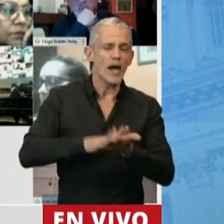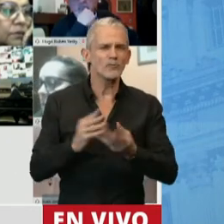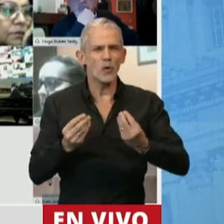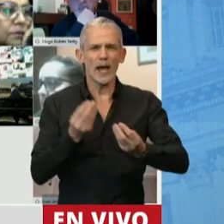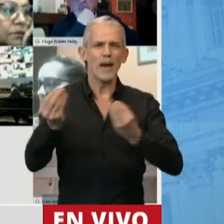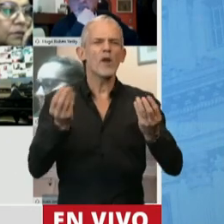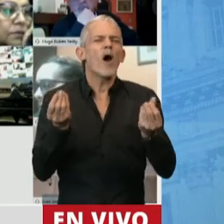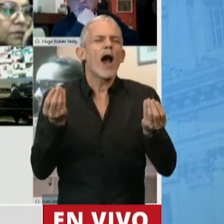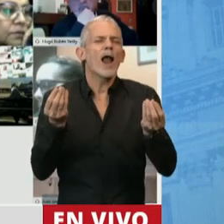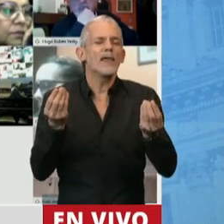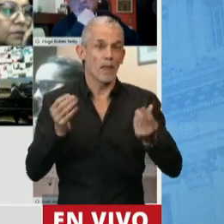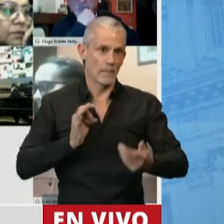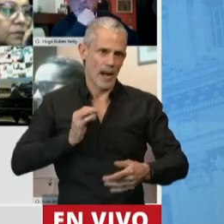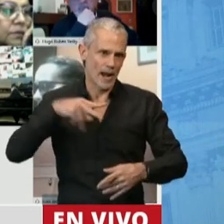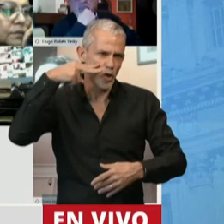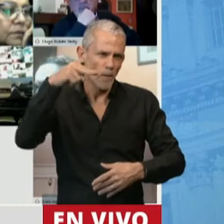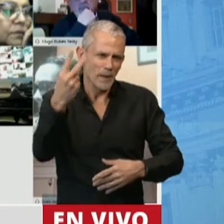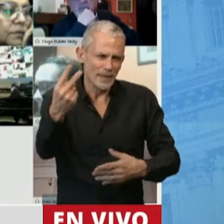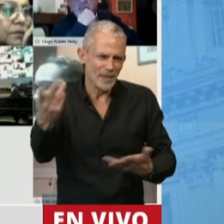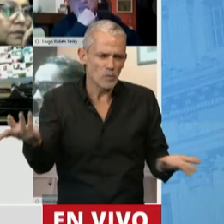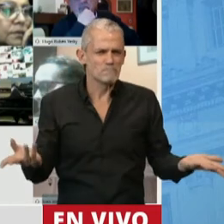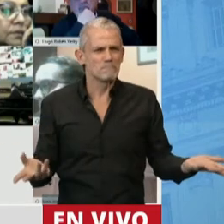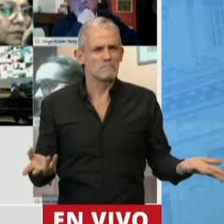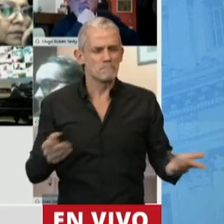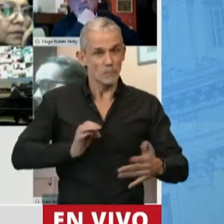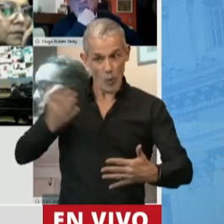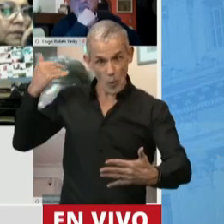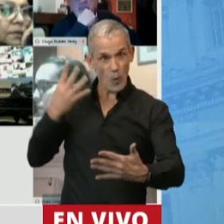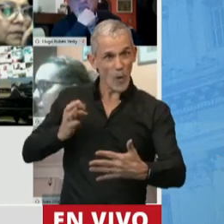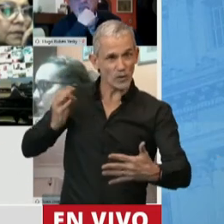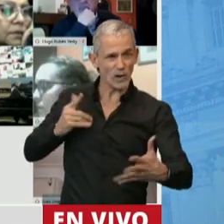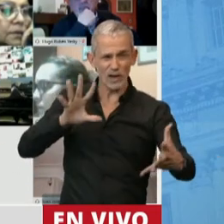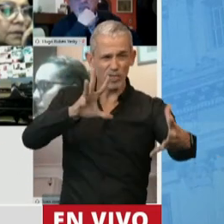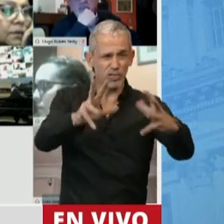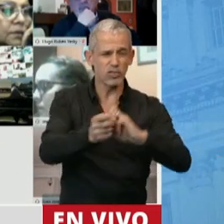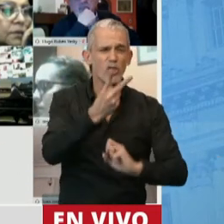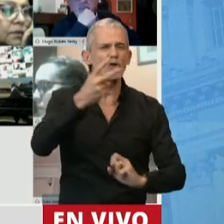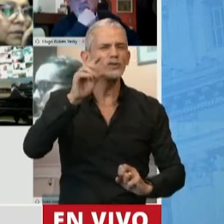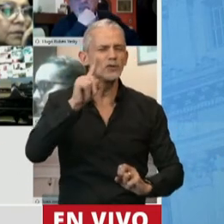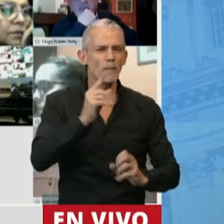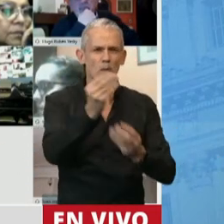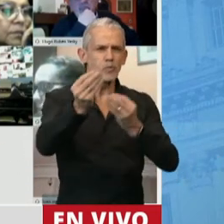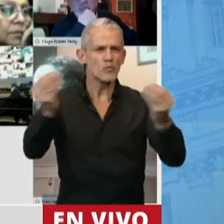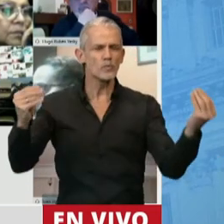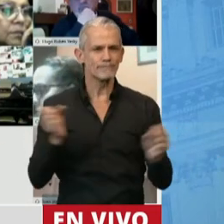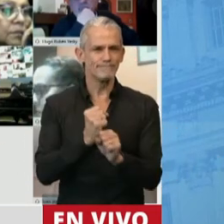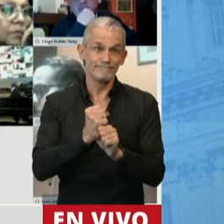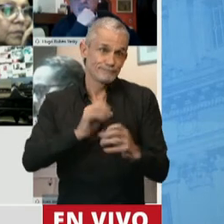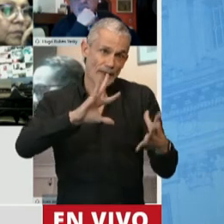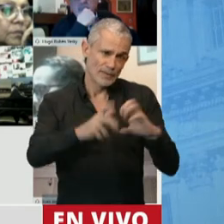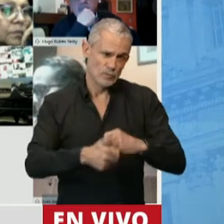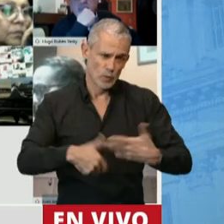empleo de calidad para el 22, cuando hace cuatro años destruyeron 200.000 puestos de trabajo,